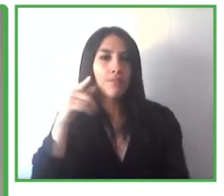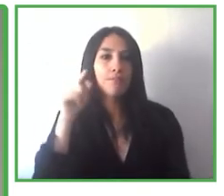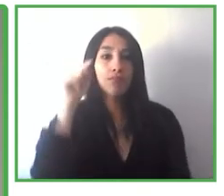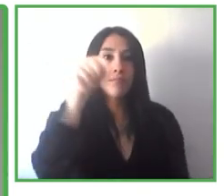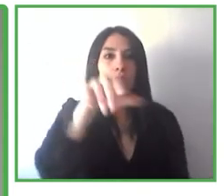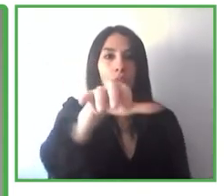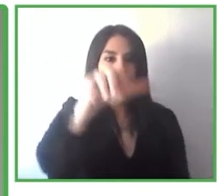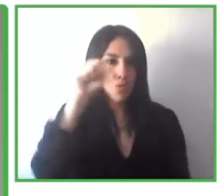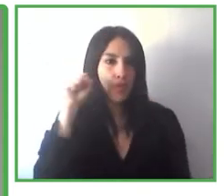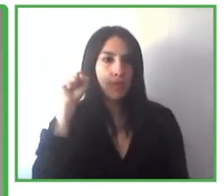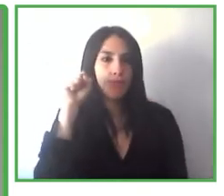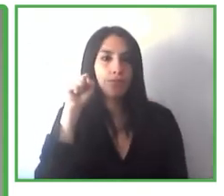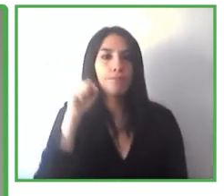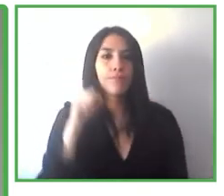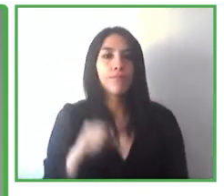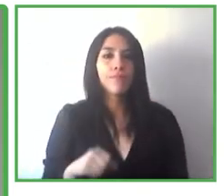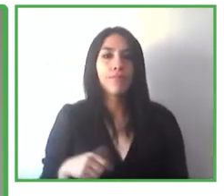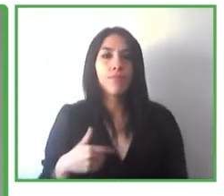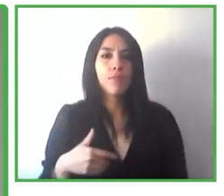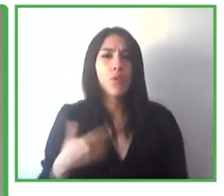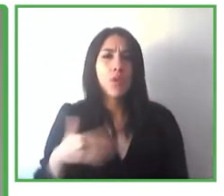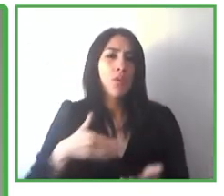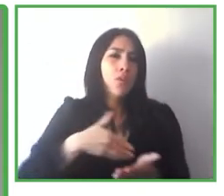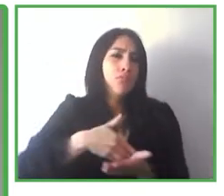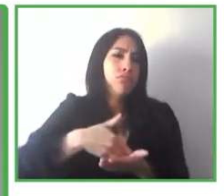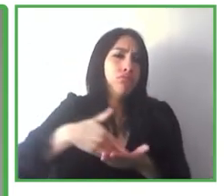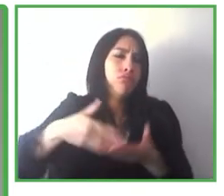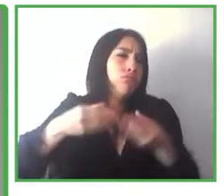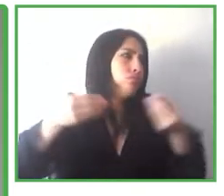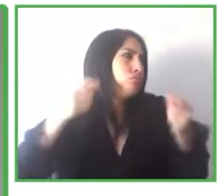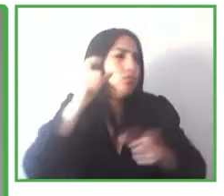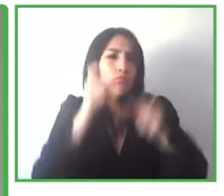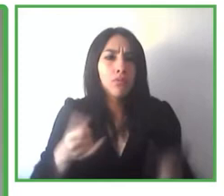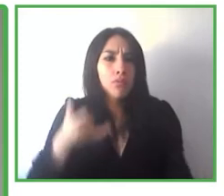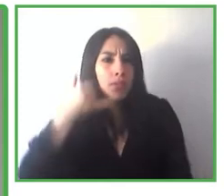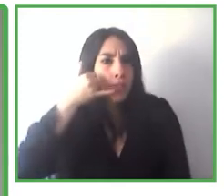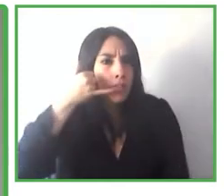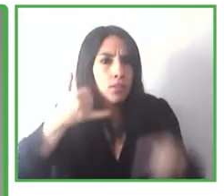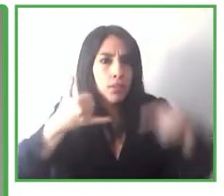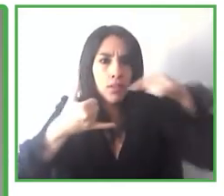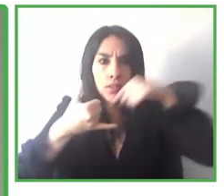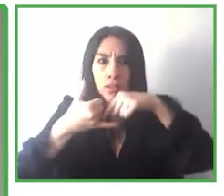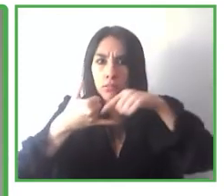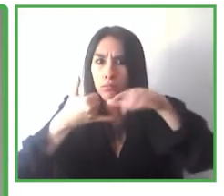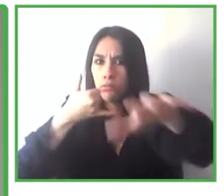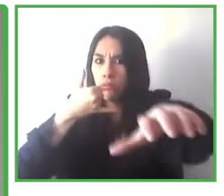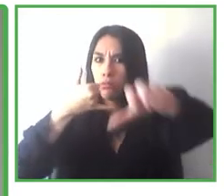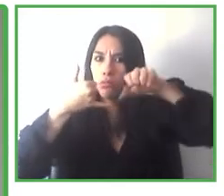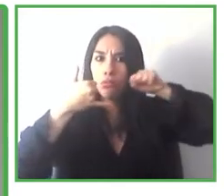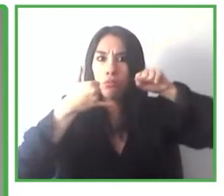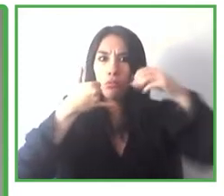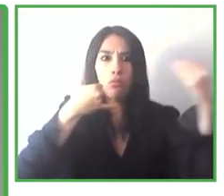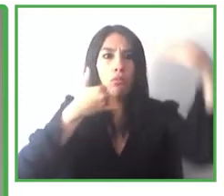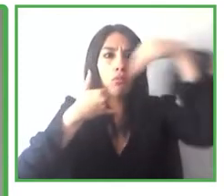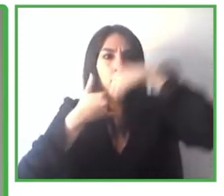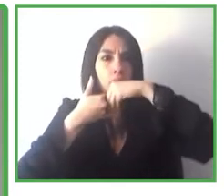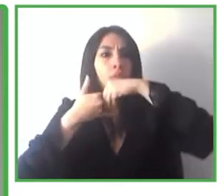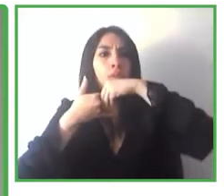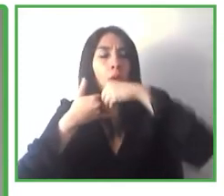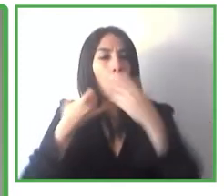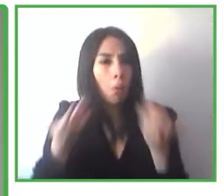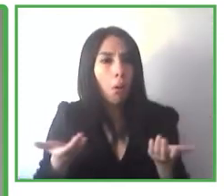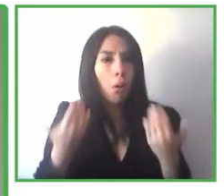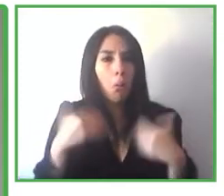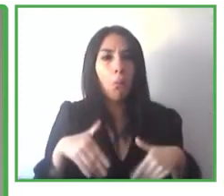en el mundo, pues han estado utilizando y disfrutando jugando a él. Bueno, pues eso sería un ejemplo, ¿no? De cómo